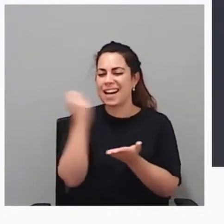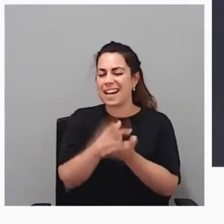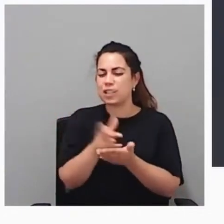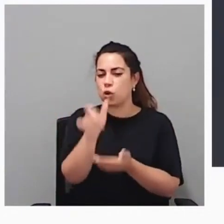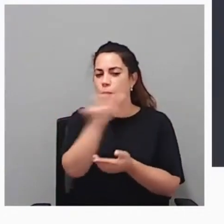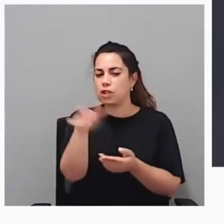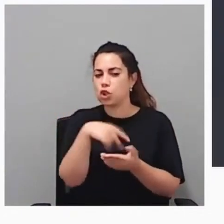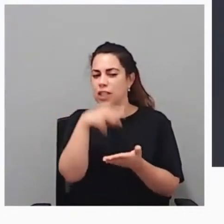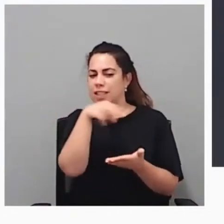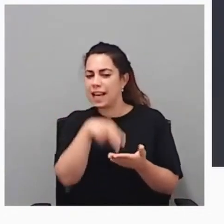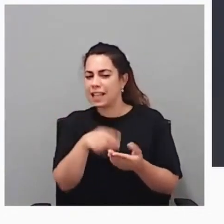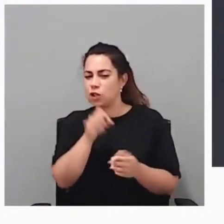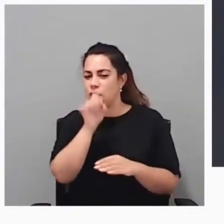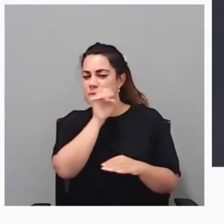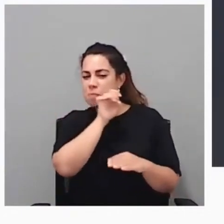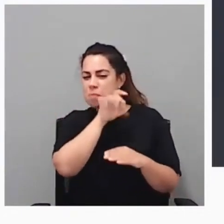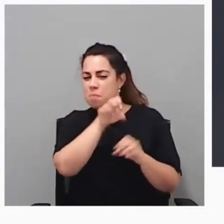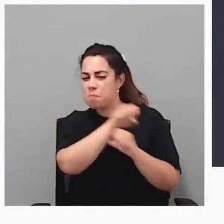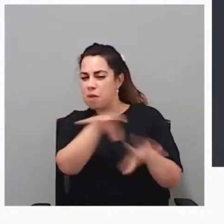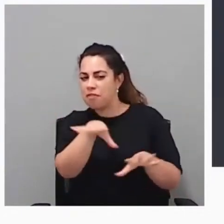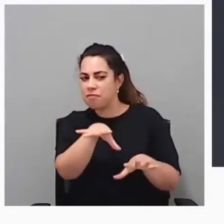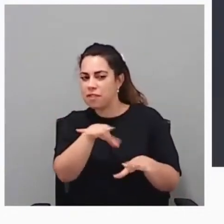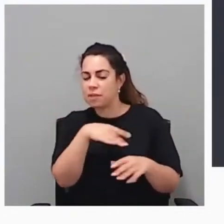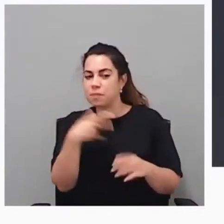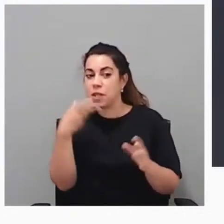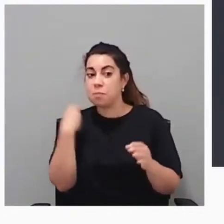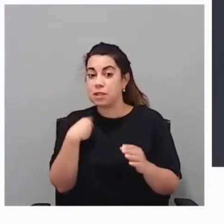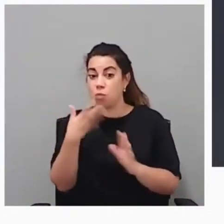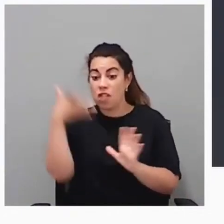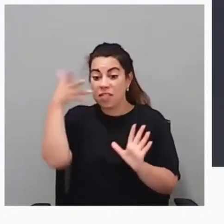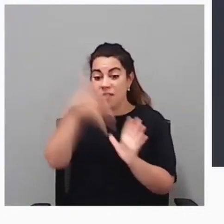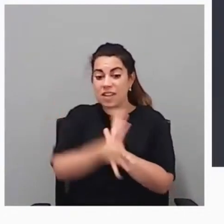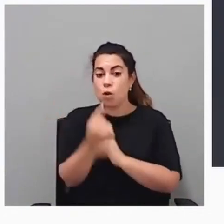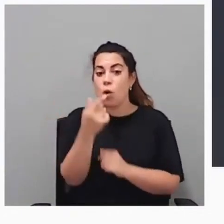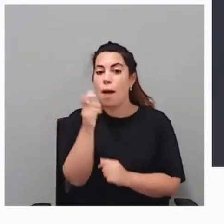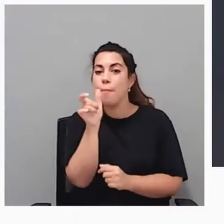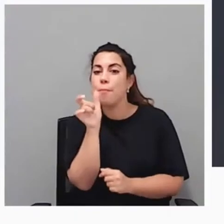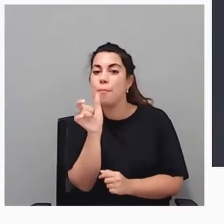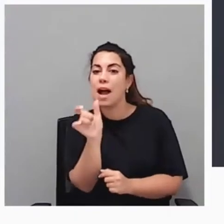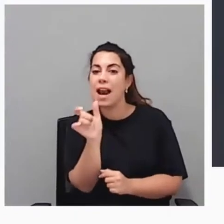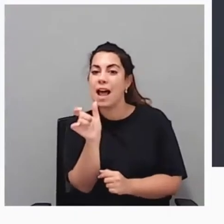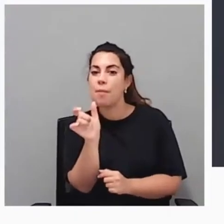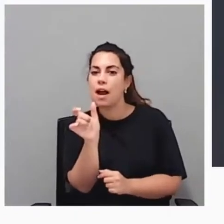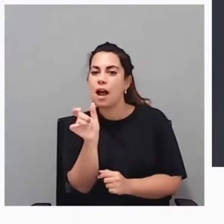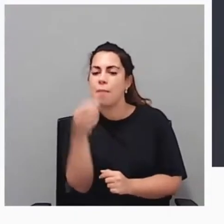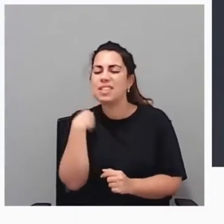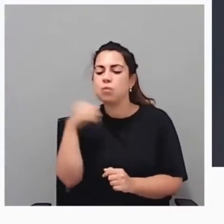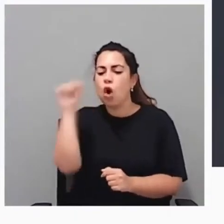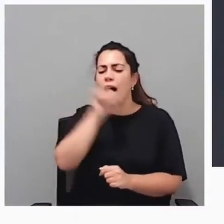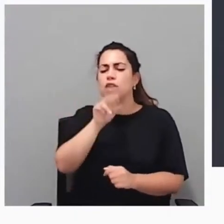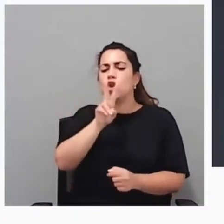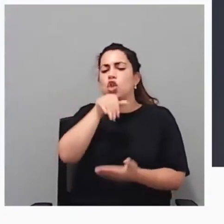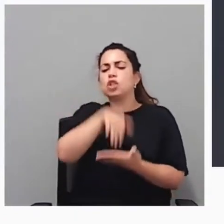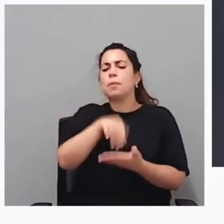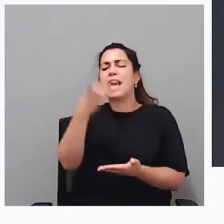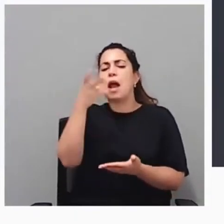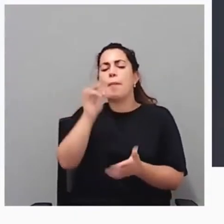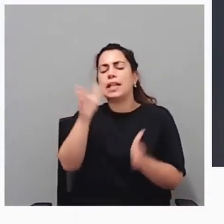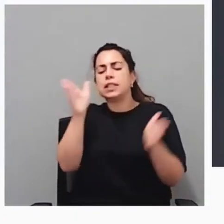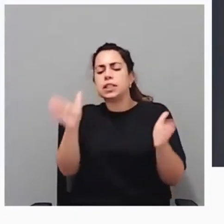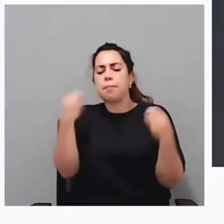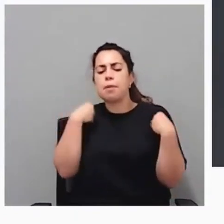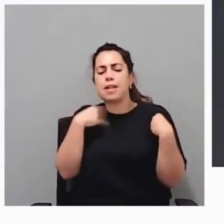definieran en una frase o en una palabra cómo habían vivido ellos el año 2020. Recibieron más de 100.000 propuestas